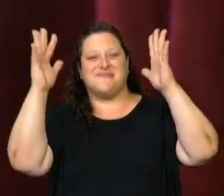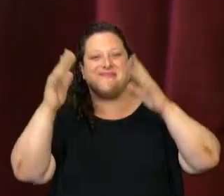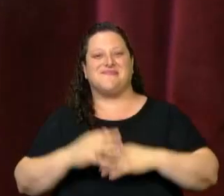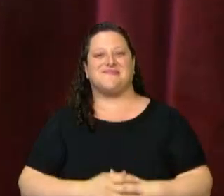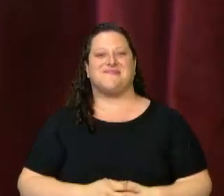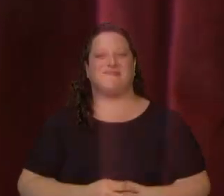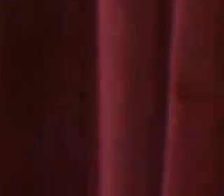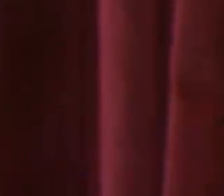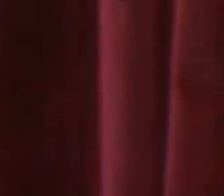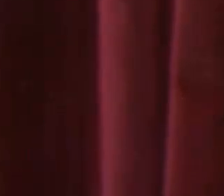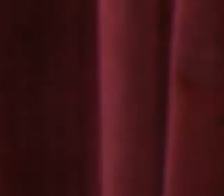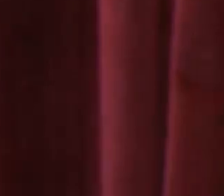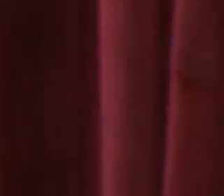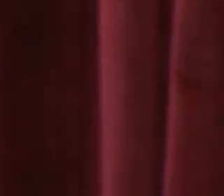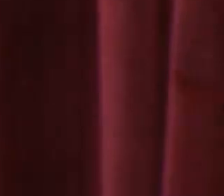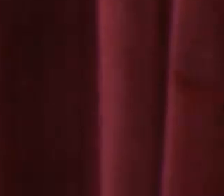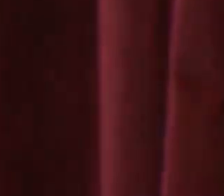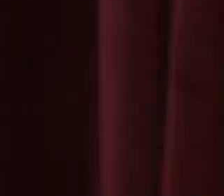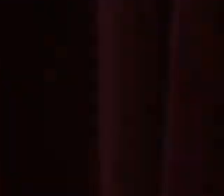Gracias, diputada Marciota.